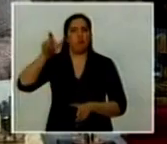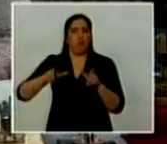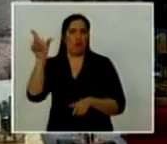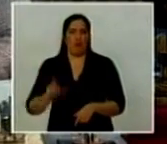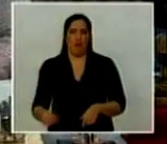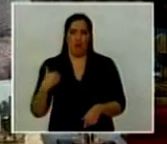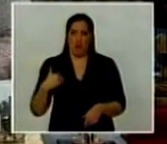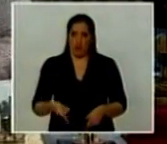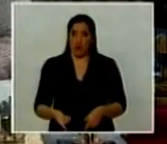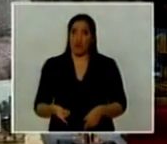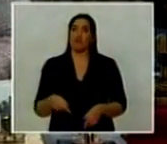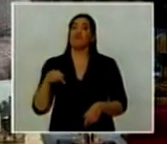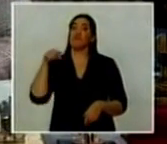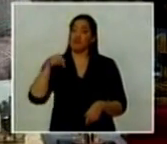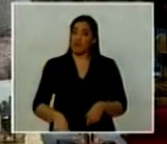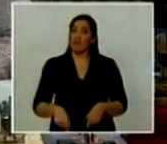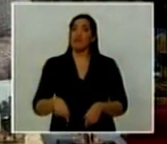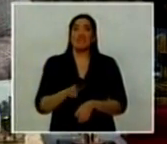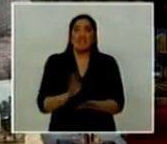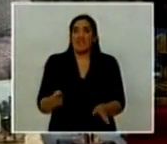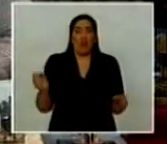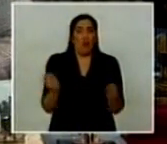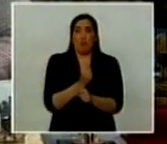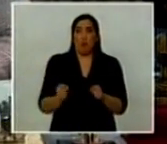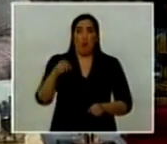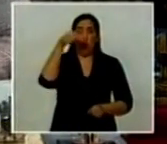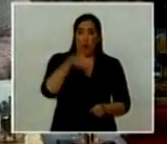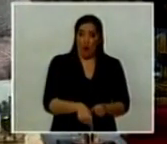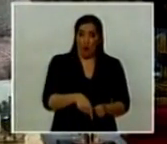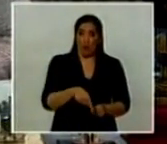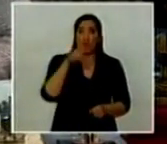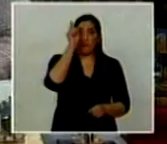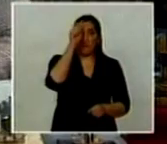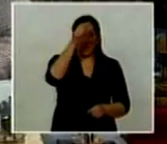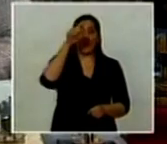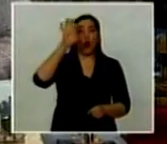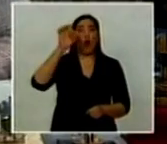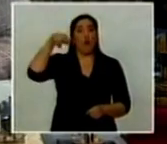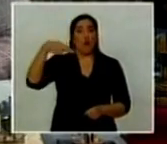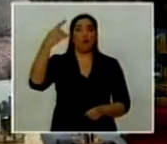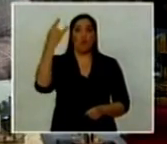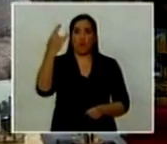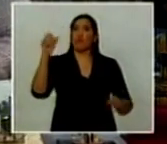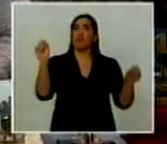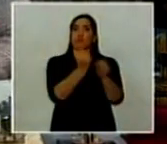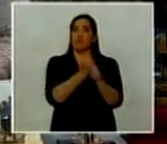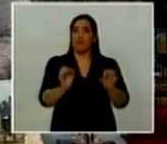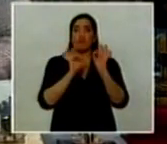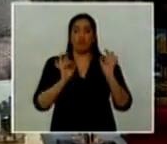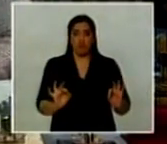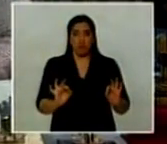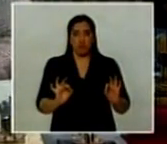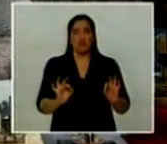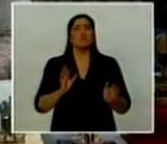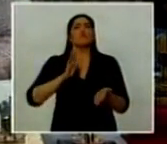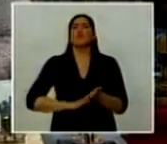motivo de la resolución que se acaba de aprobar hoy en Naciones Unidas, referida a los